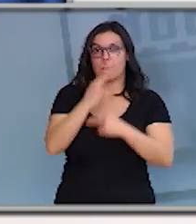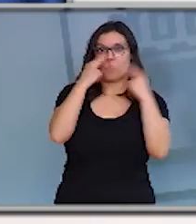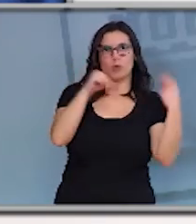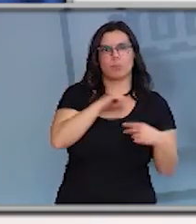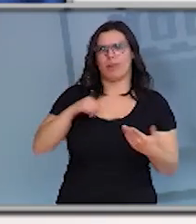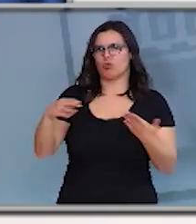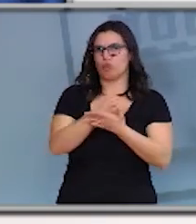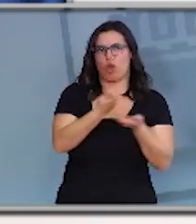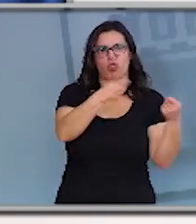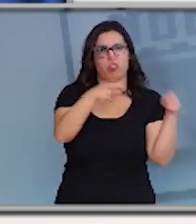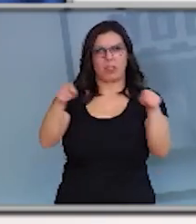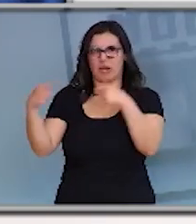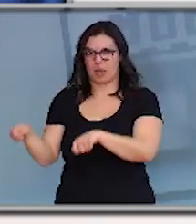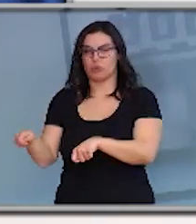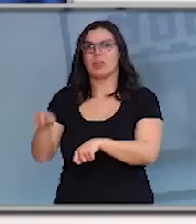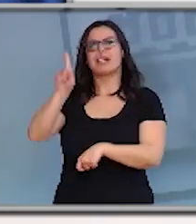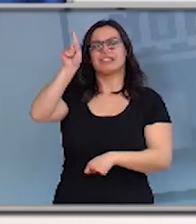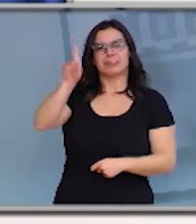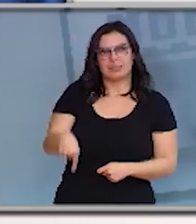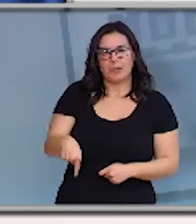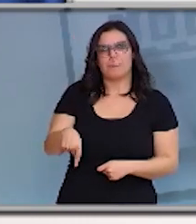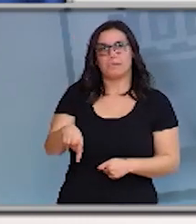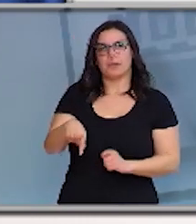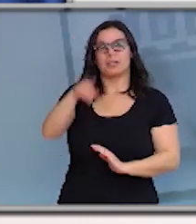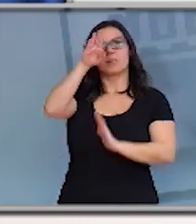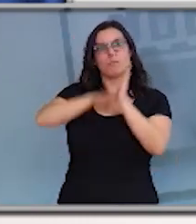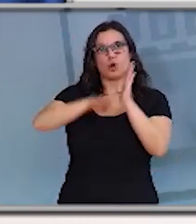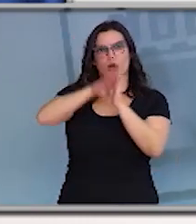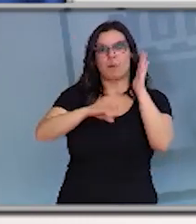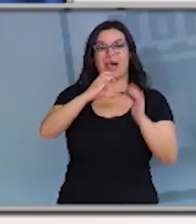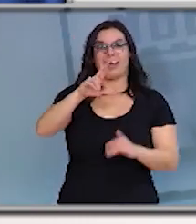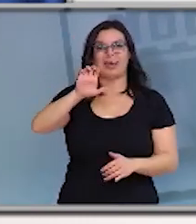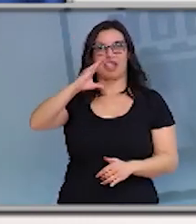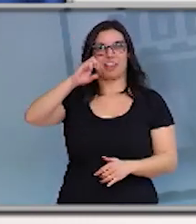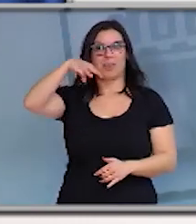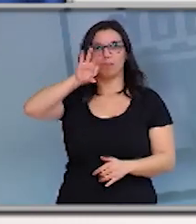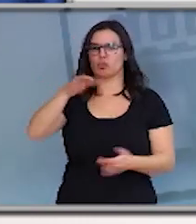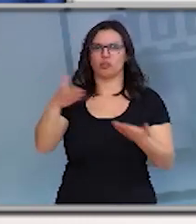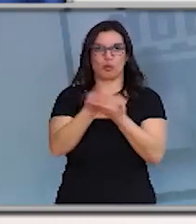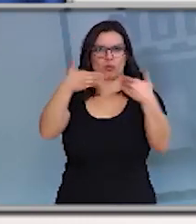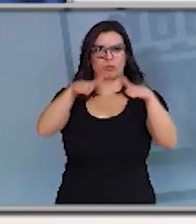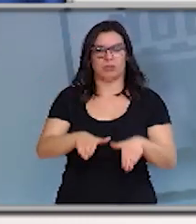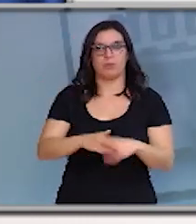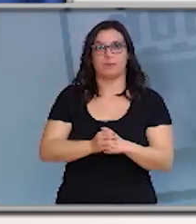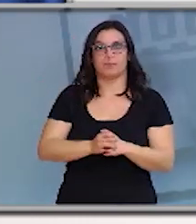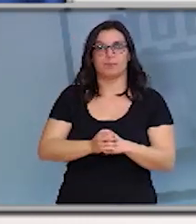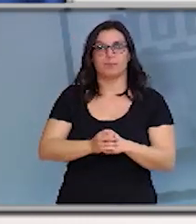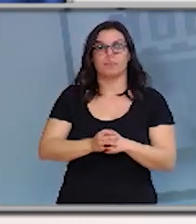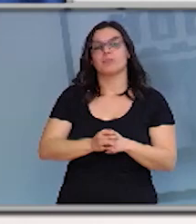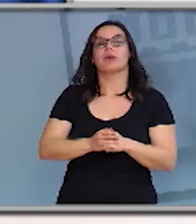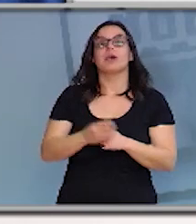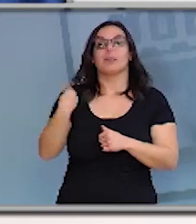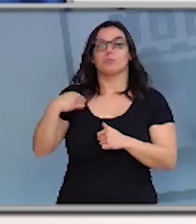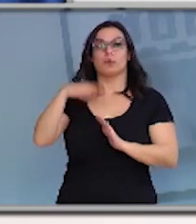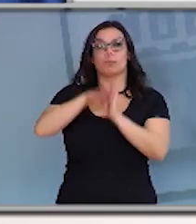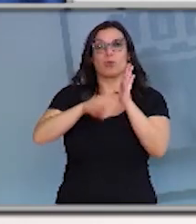privados, incluidos los centros del programa Crecemos. Se suspende el programa Conciliamos en Semana Santa